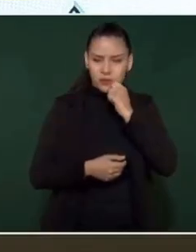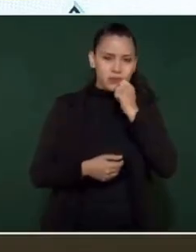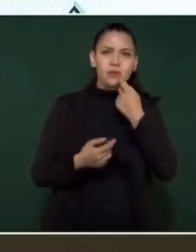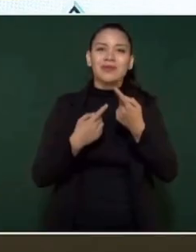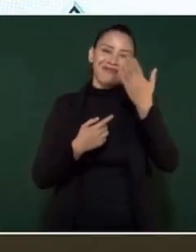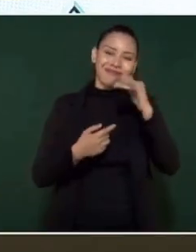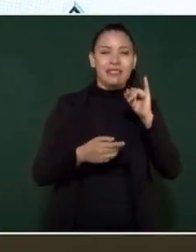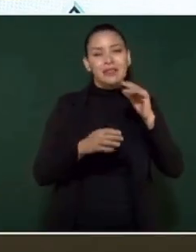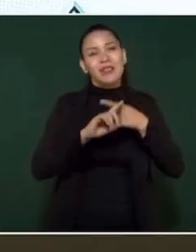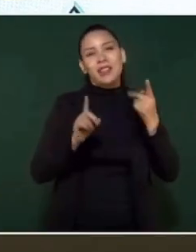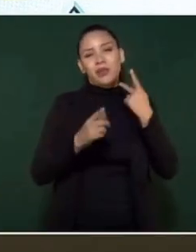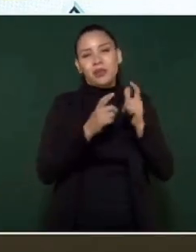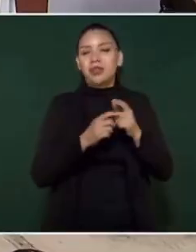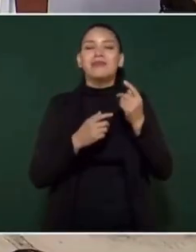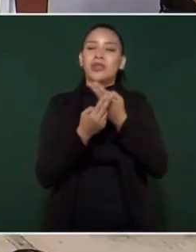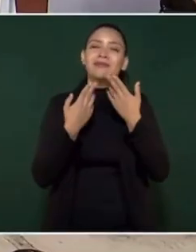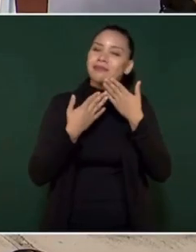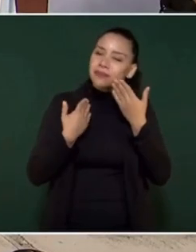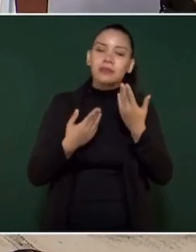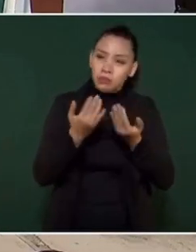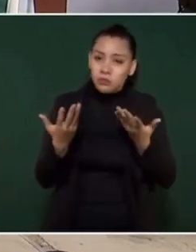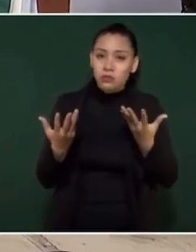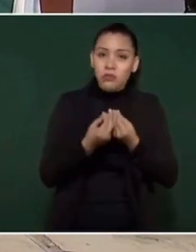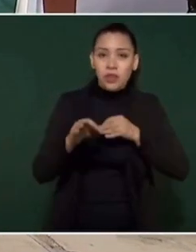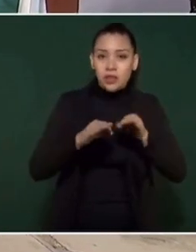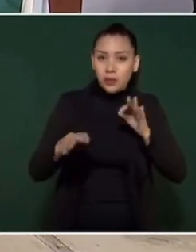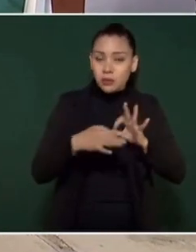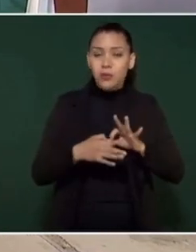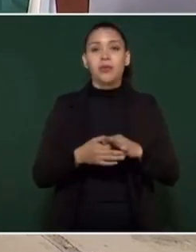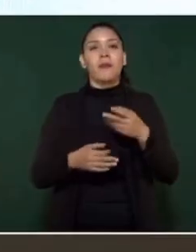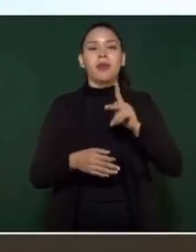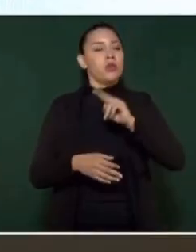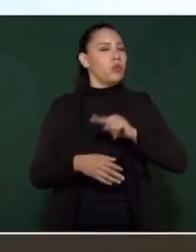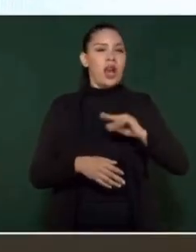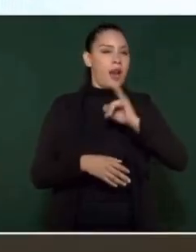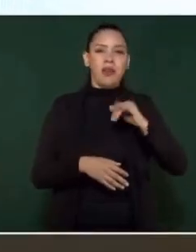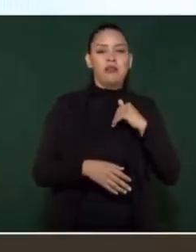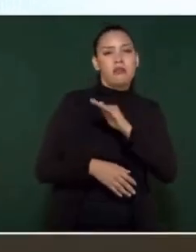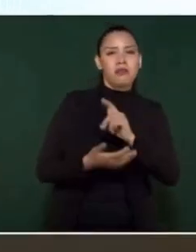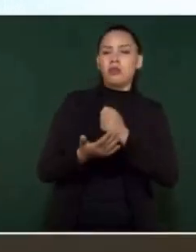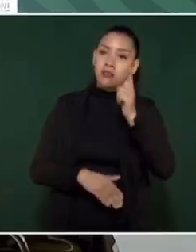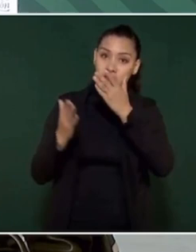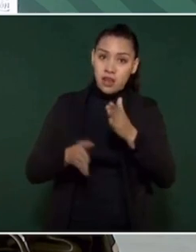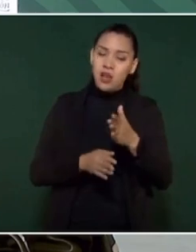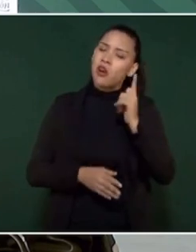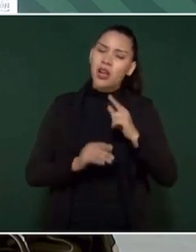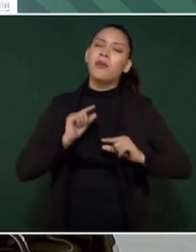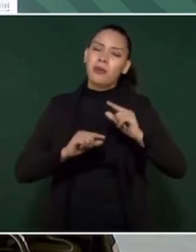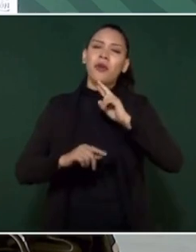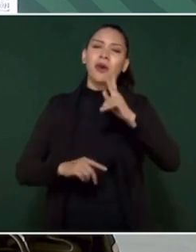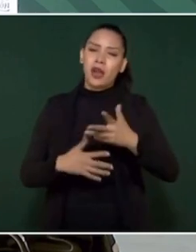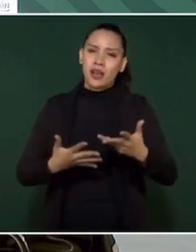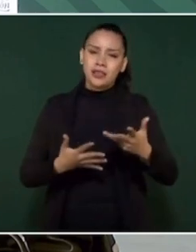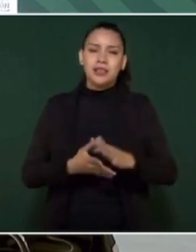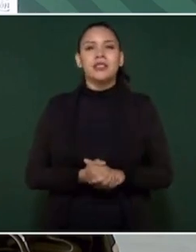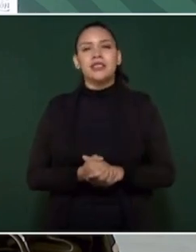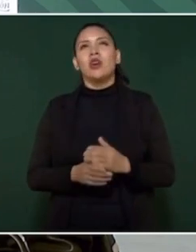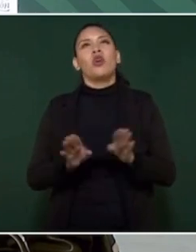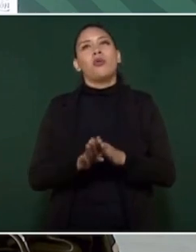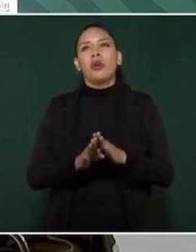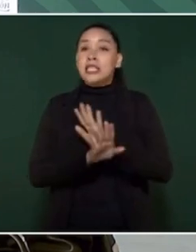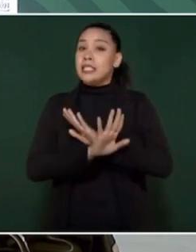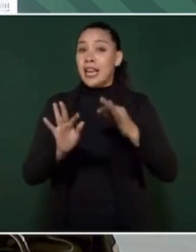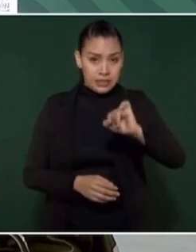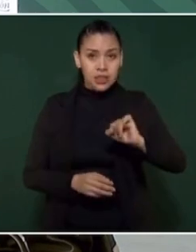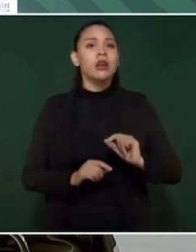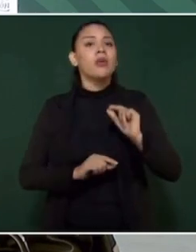electorales evidentes, nunca dejamos en situación de desamparo a los tamaulipecos. No quiere decir esto que ya esté resuelto el